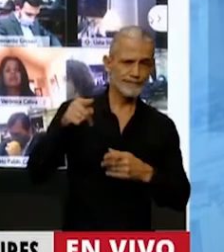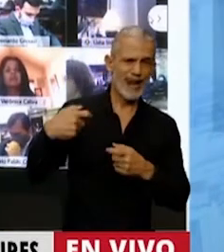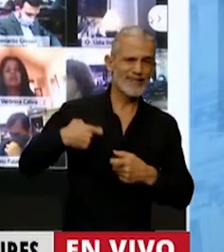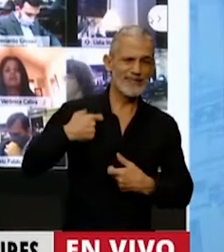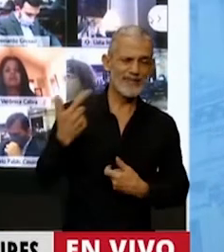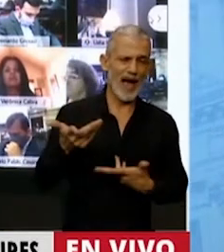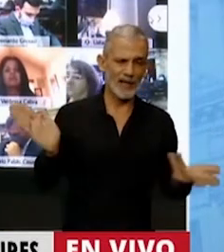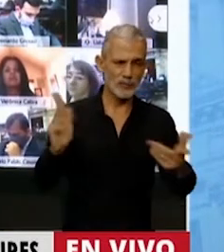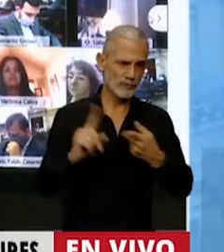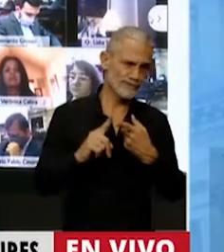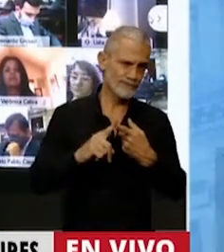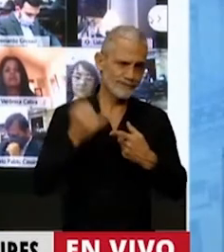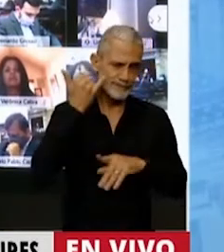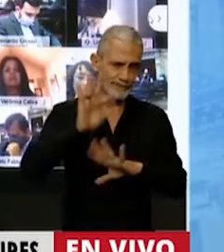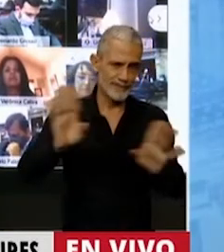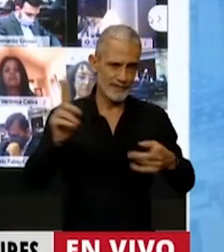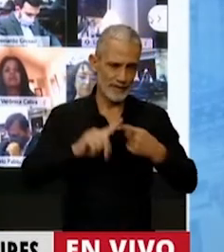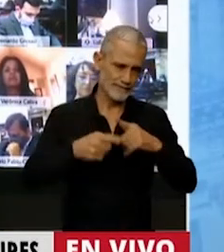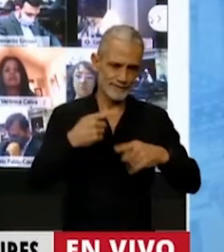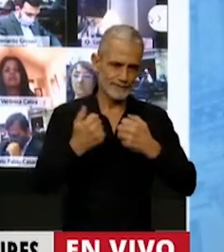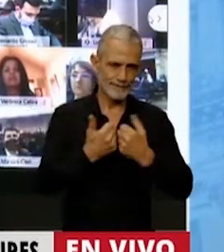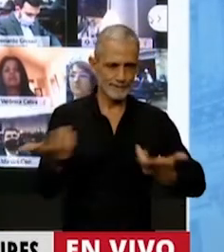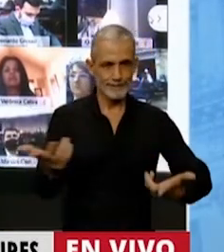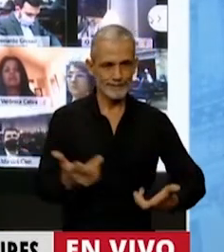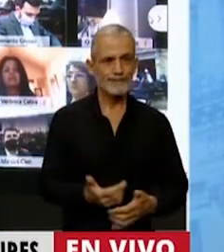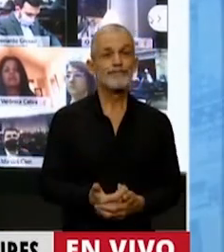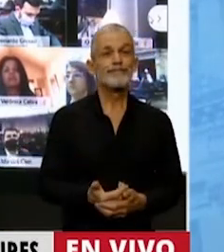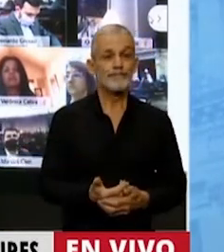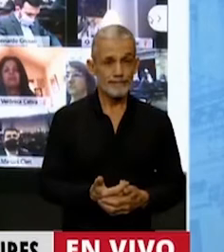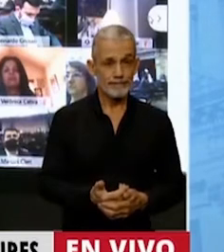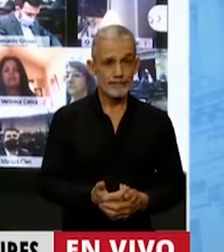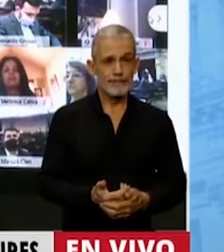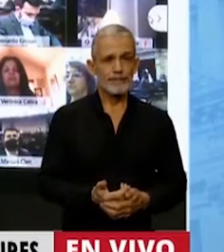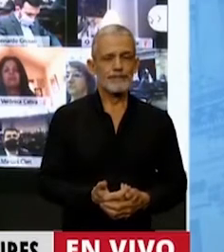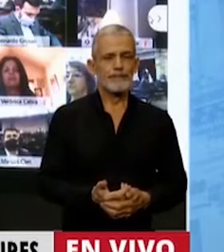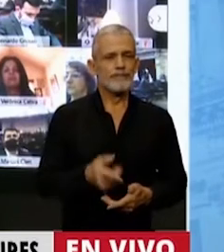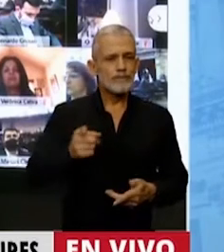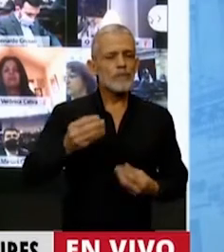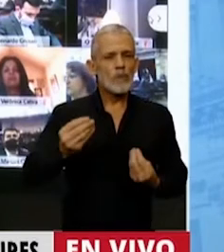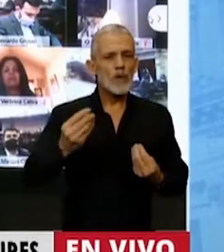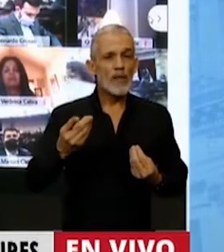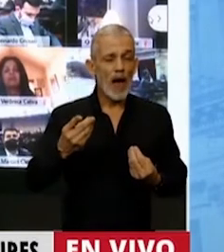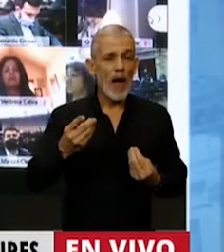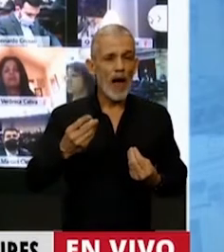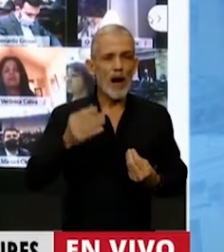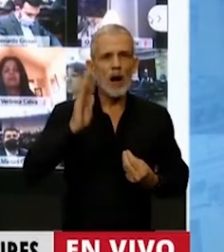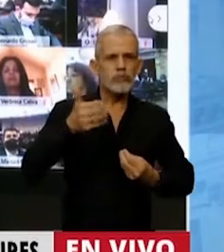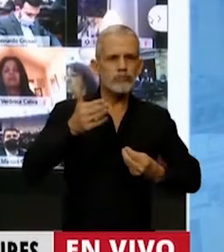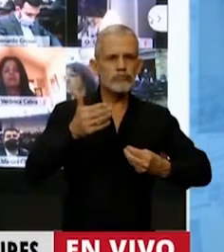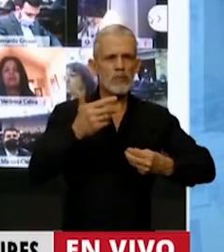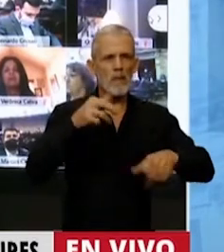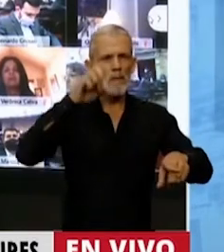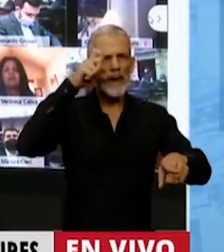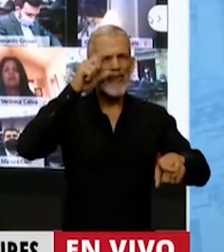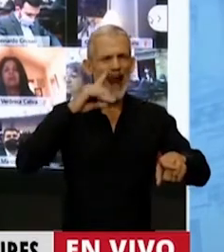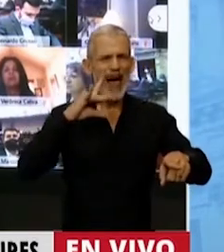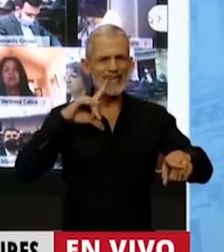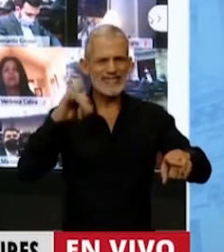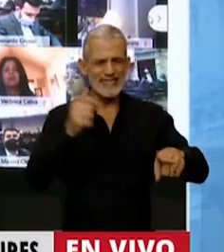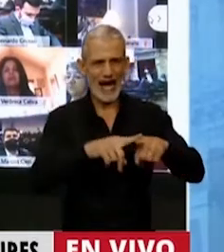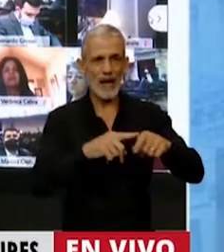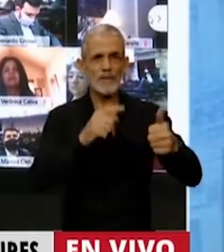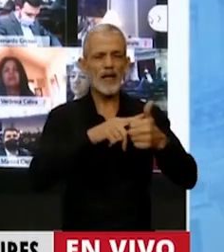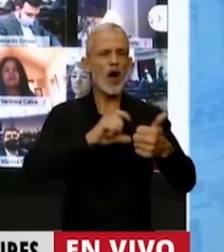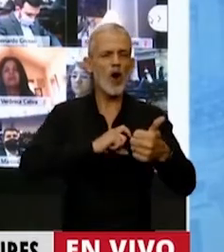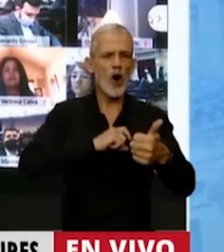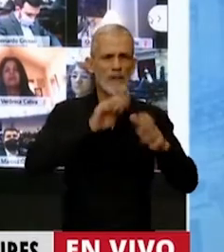y por eso lo que ha llevado y ha permitido las condenas a Pedraza, a los